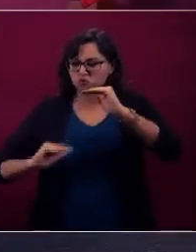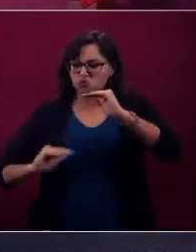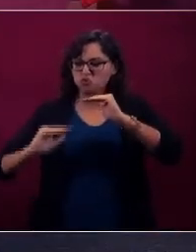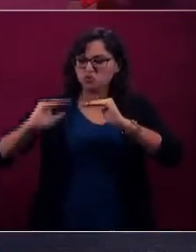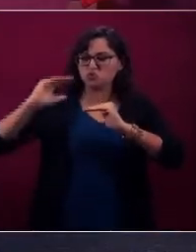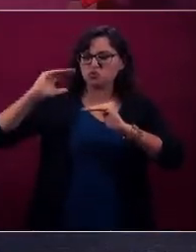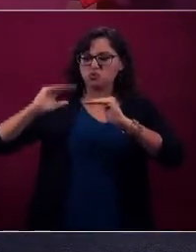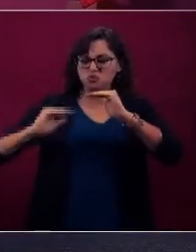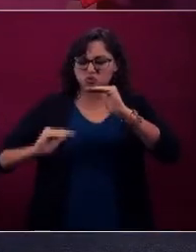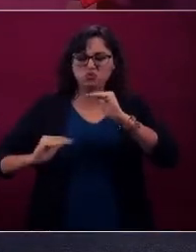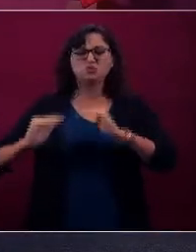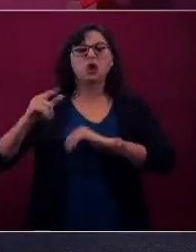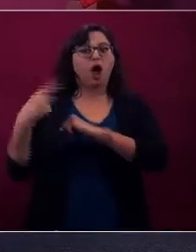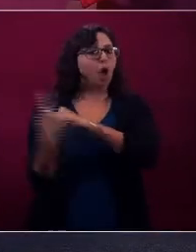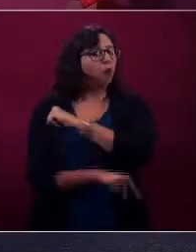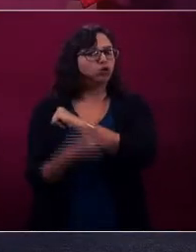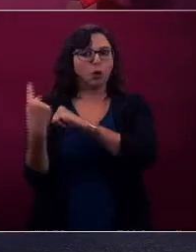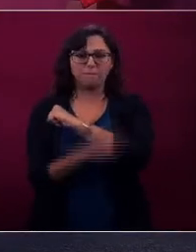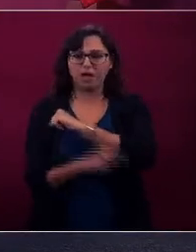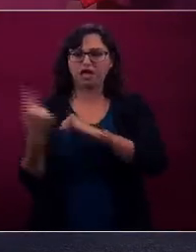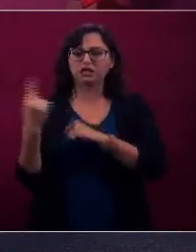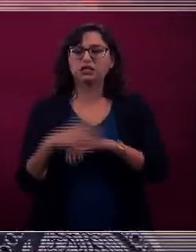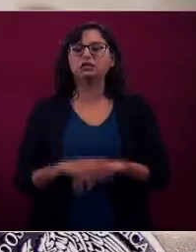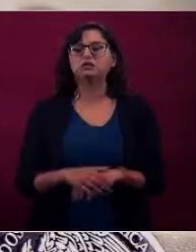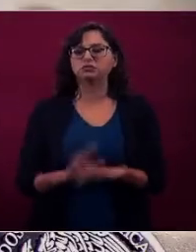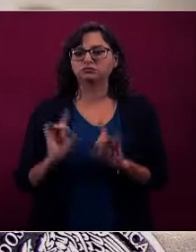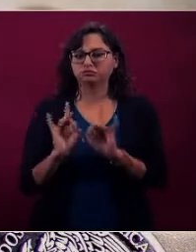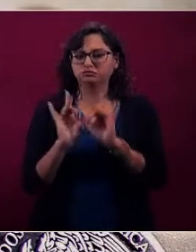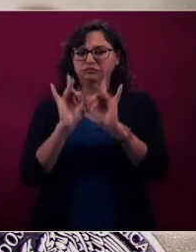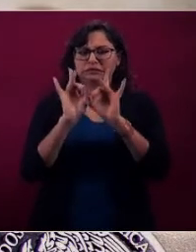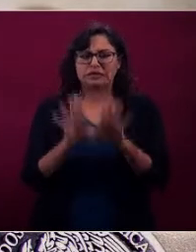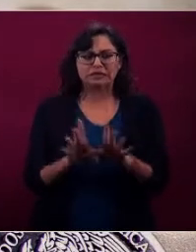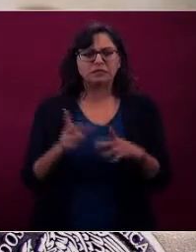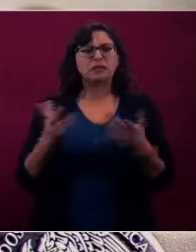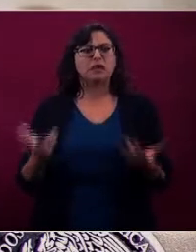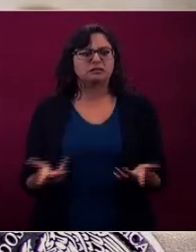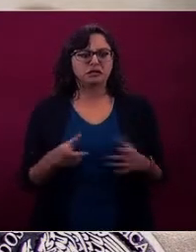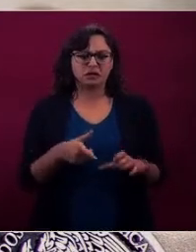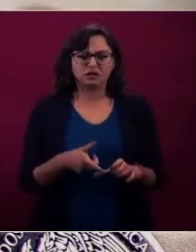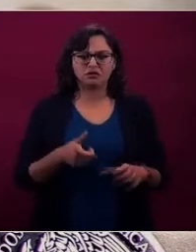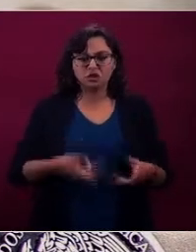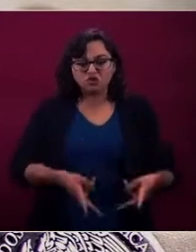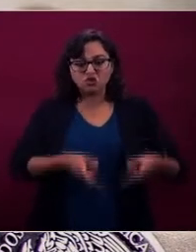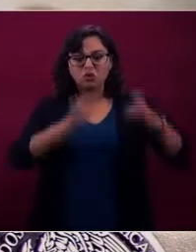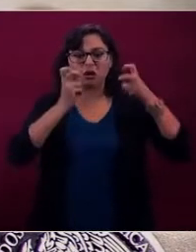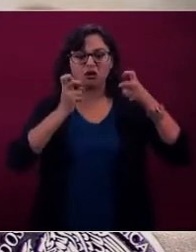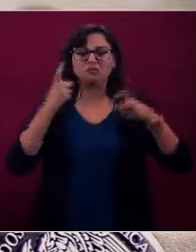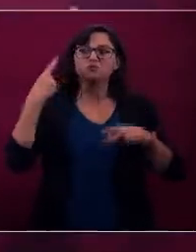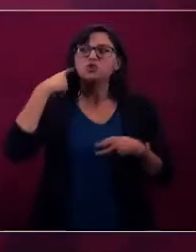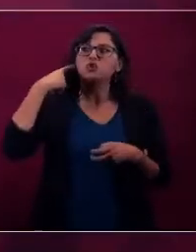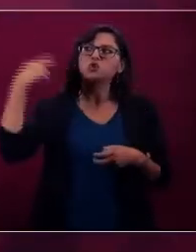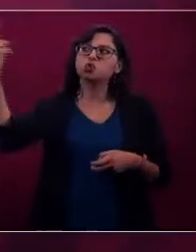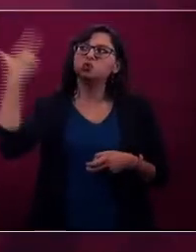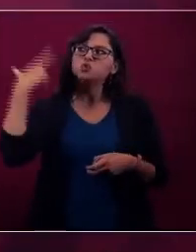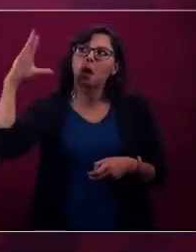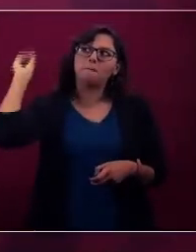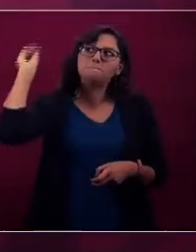ductos, porque había una toma clandestina, sonaba una alarma. Y